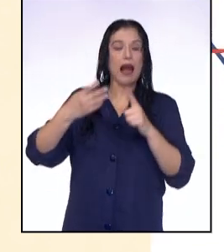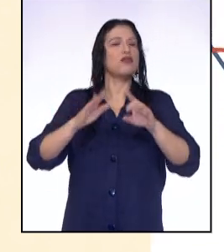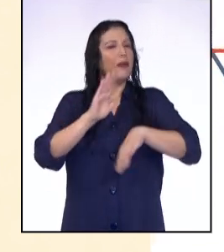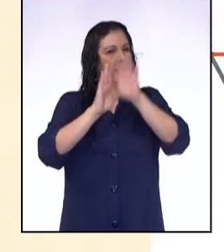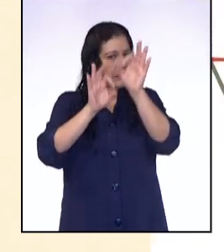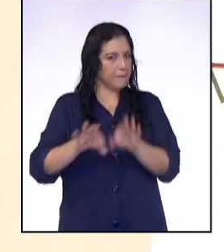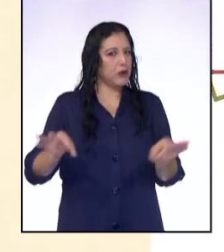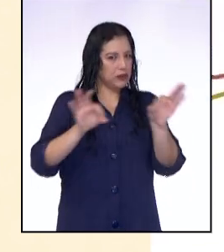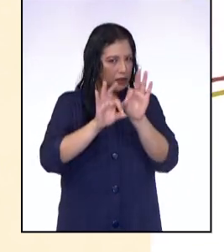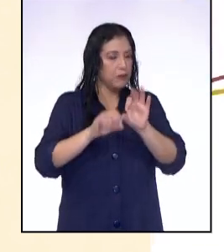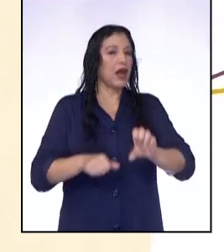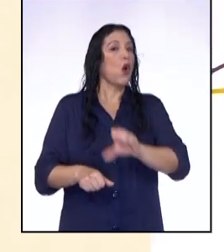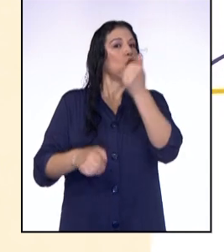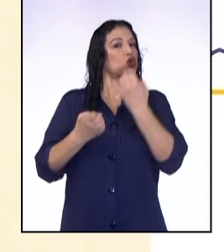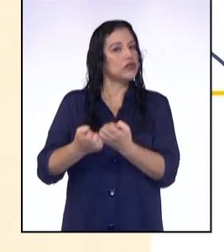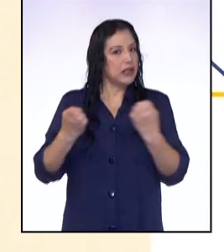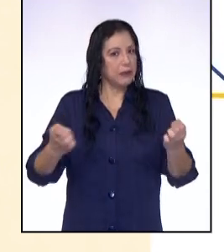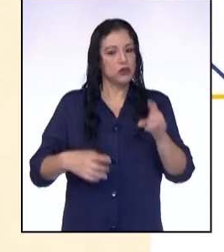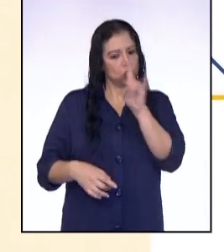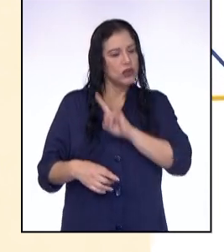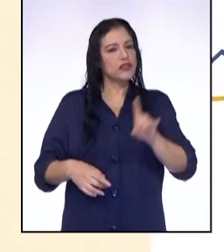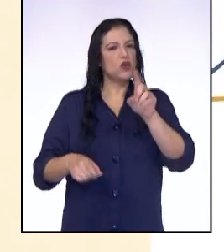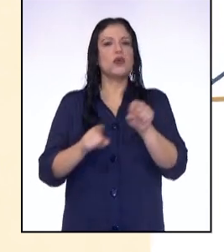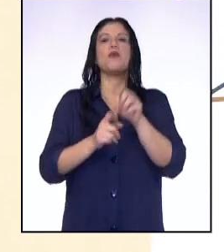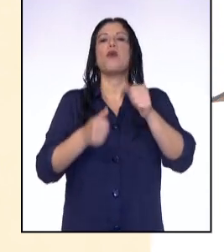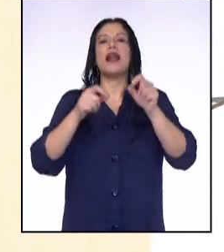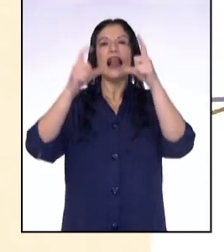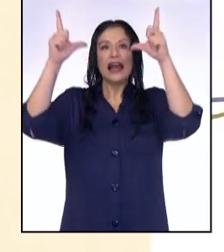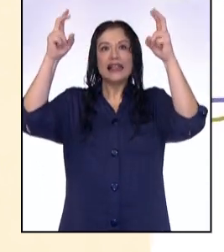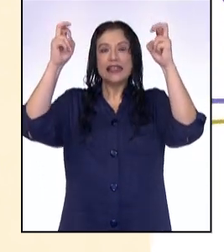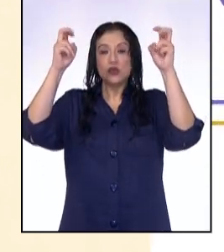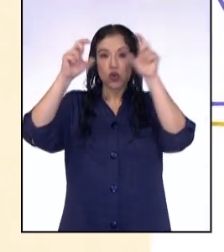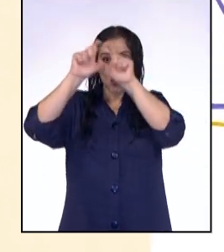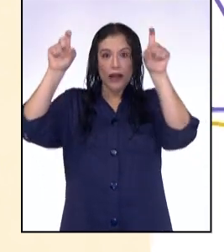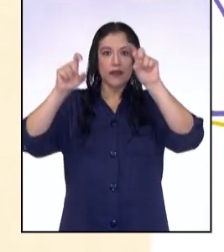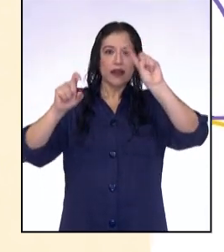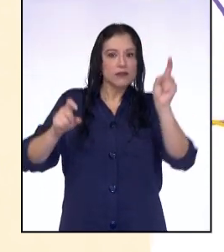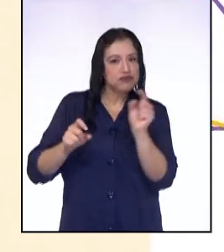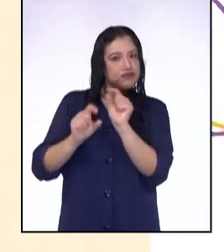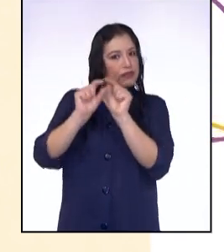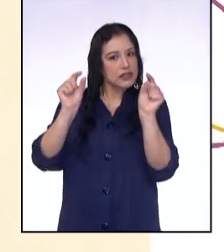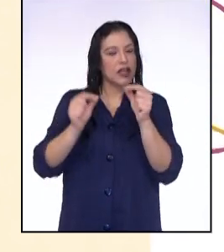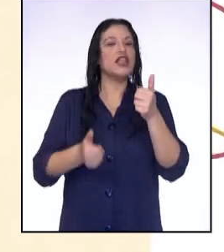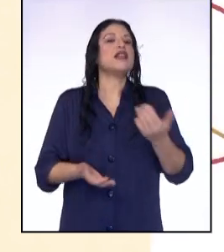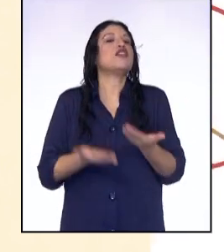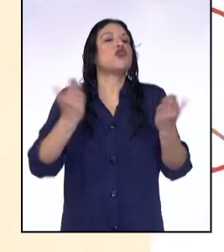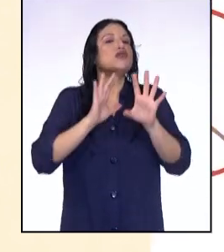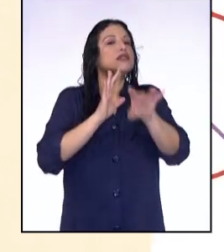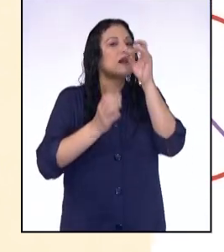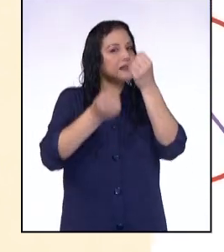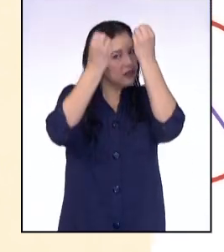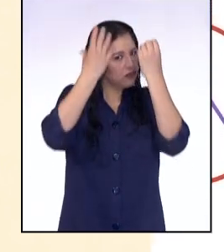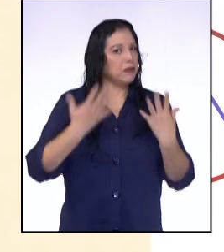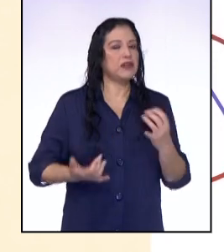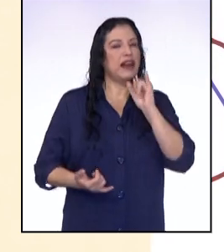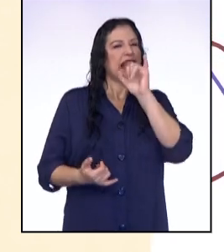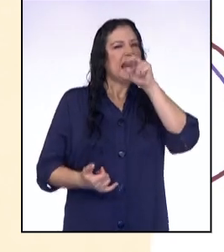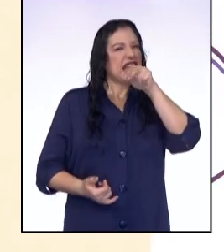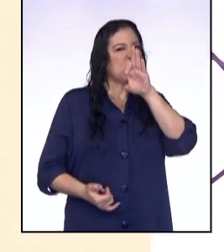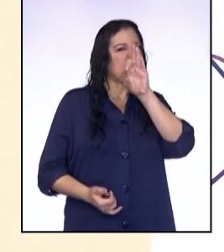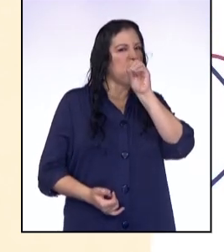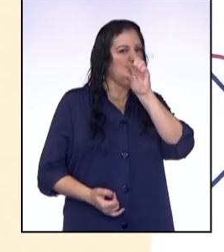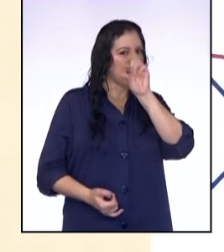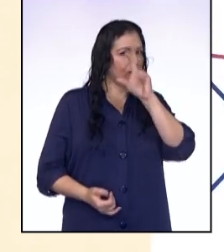principales, pero hay otros elementos que se usan como el subtítulo o también las fuentes de información. Ya que hablamos de infografías,